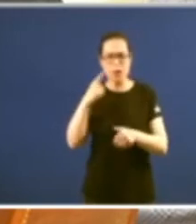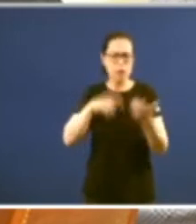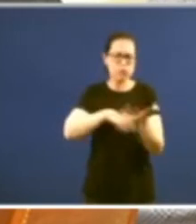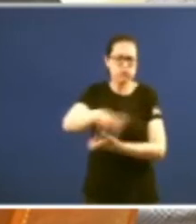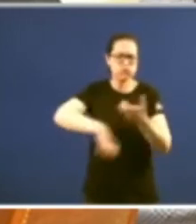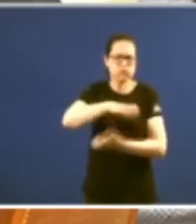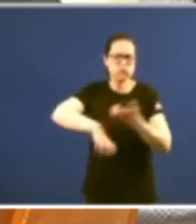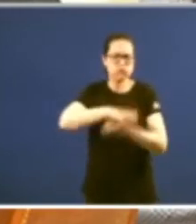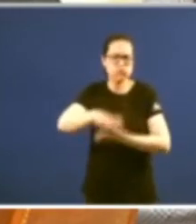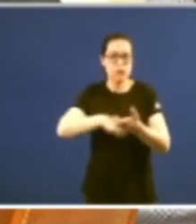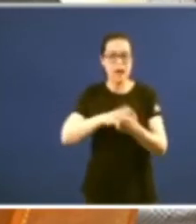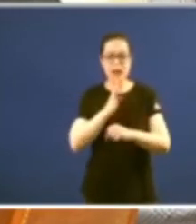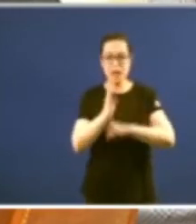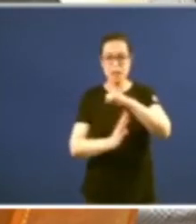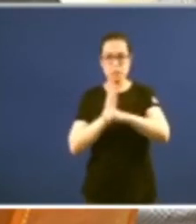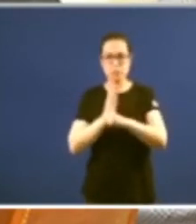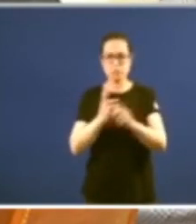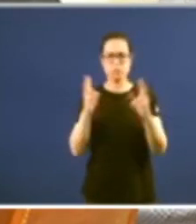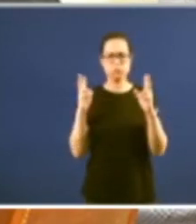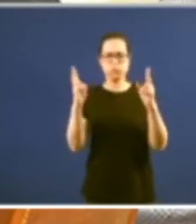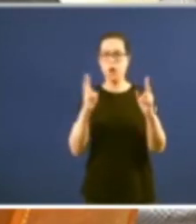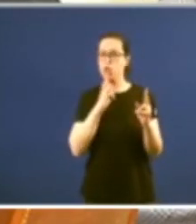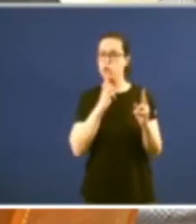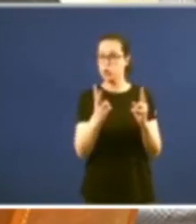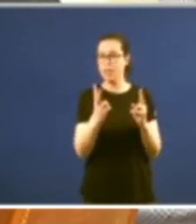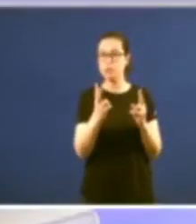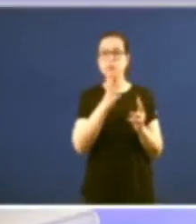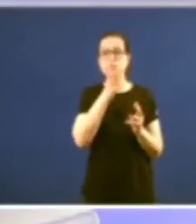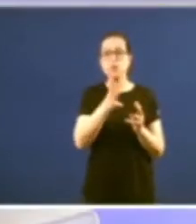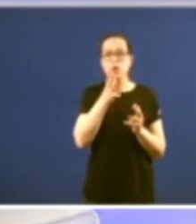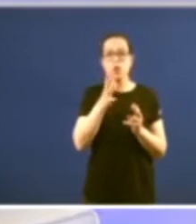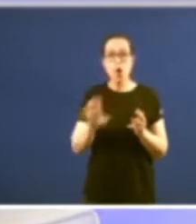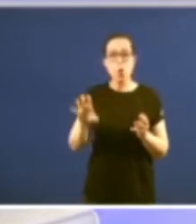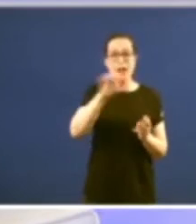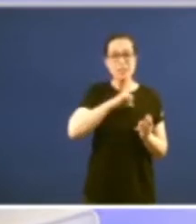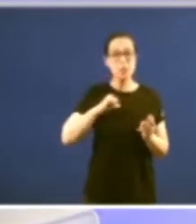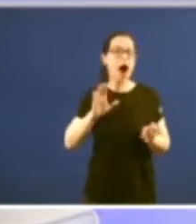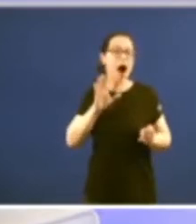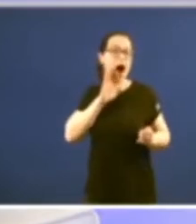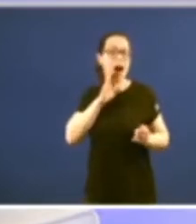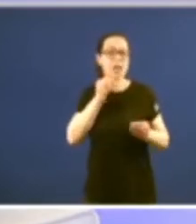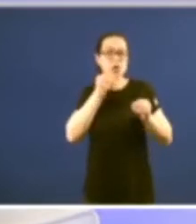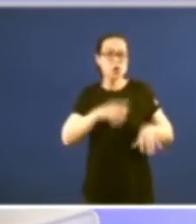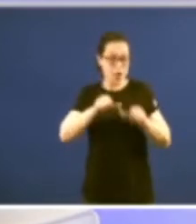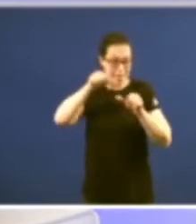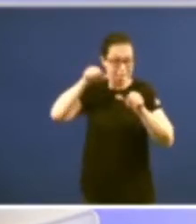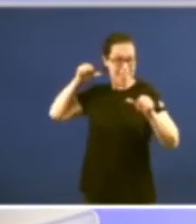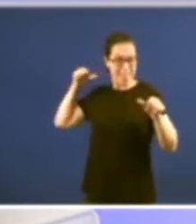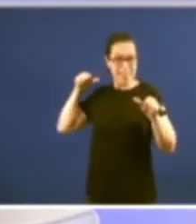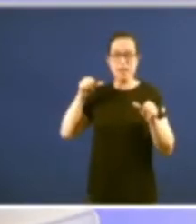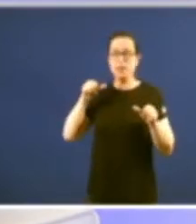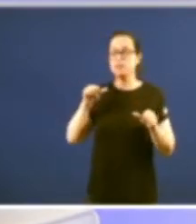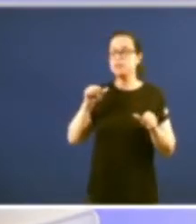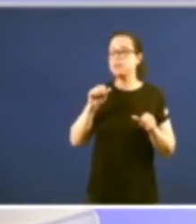legislatura dous anos porque cando choque facer eleccións todas as comunidades de vía lenta van xuntas as comunidades de vía rápida non van xuntas